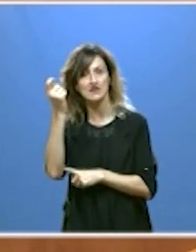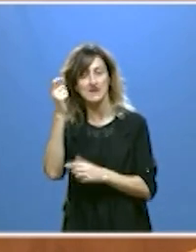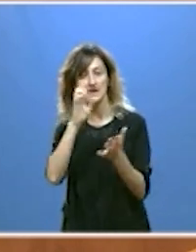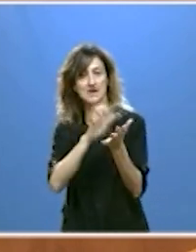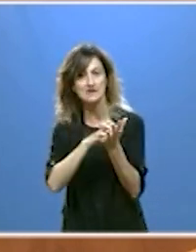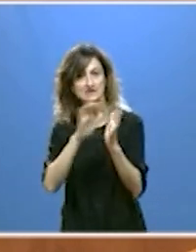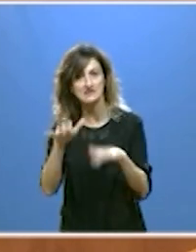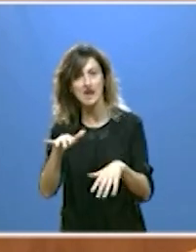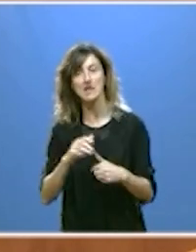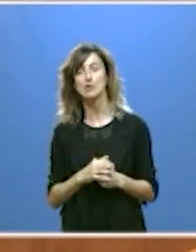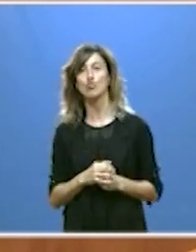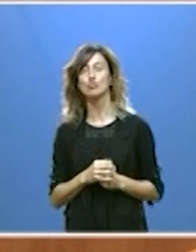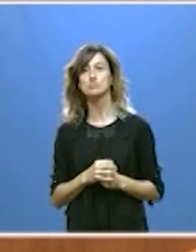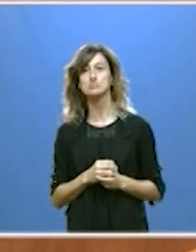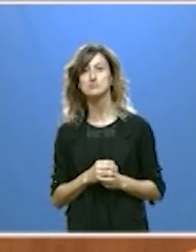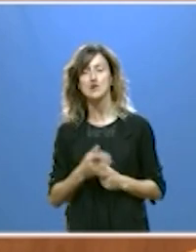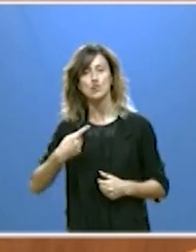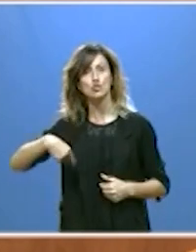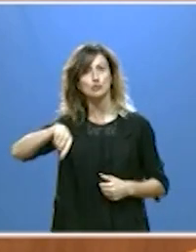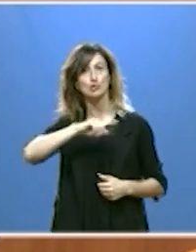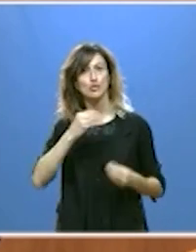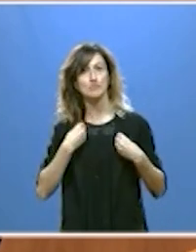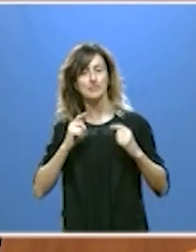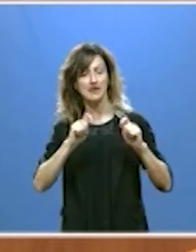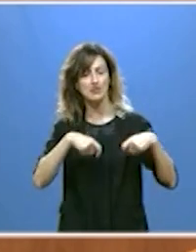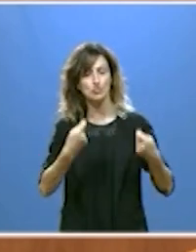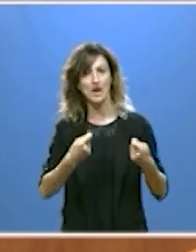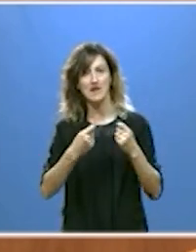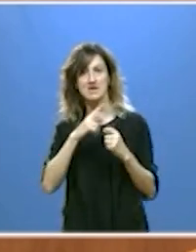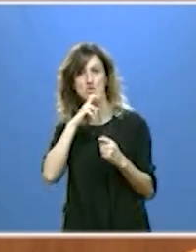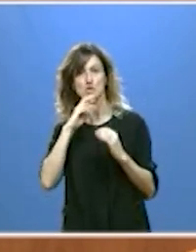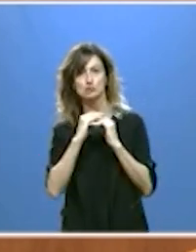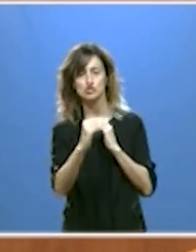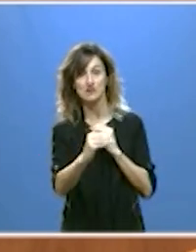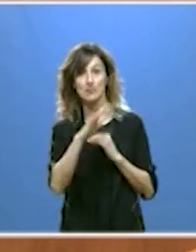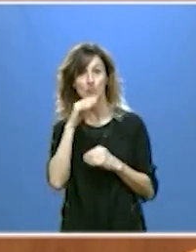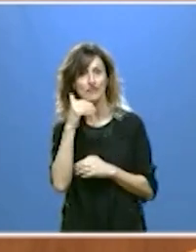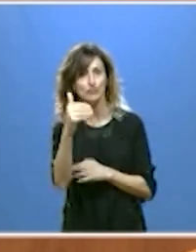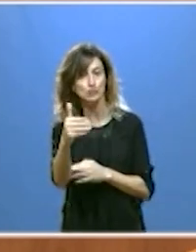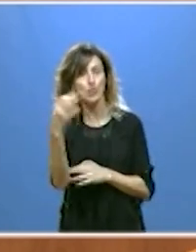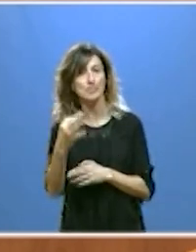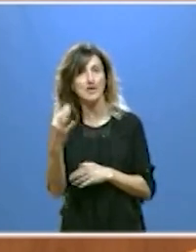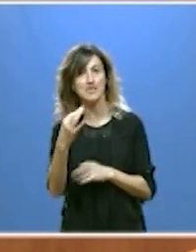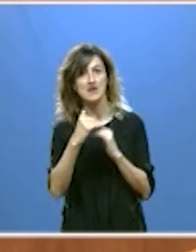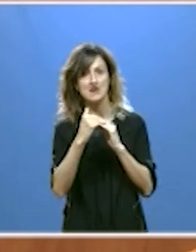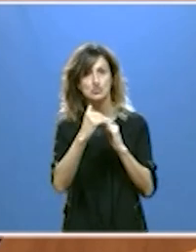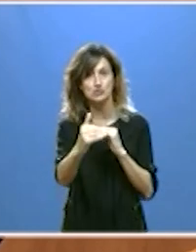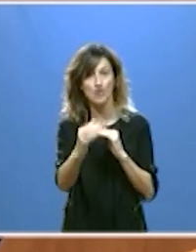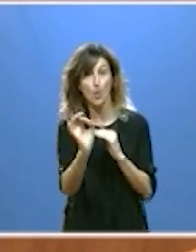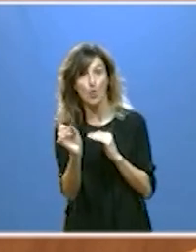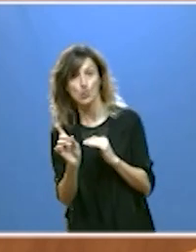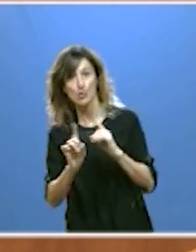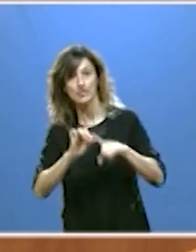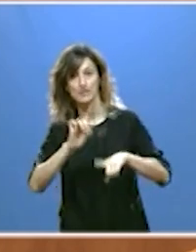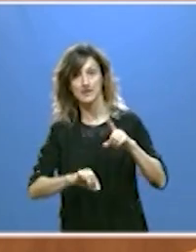Castilla y León donde tengamos una vida natural y sostenible porque nuestro futuro será sostenible o simplemente no será